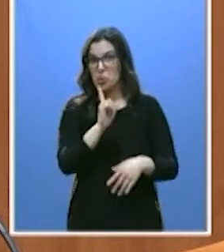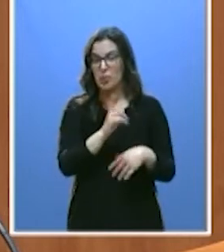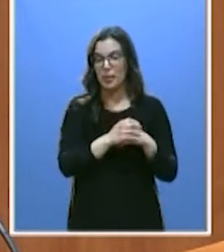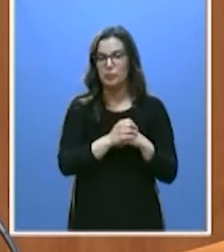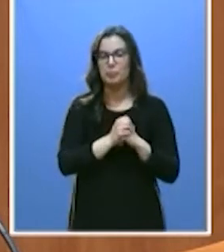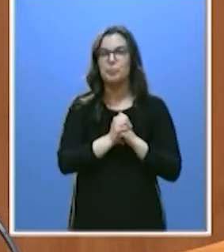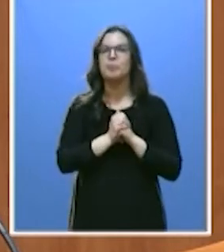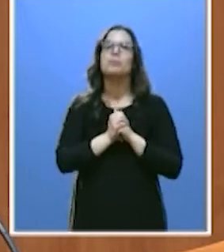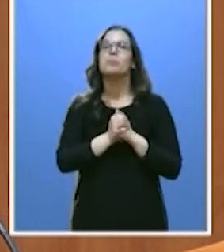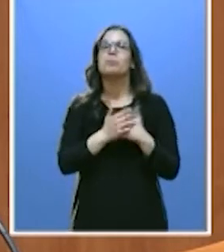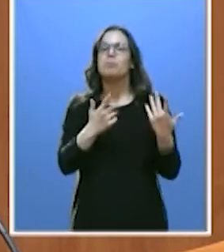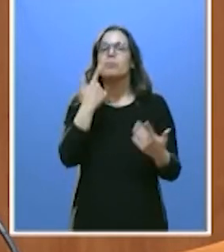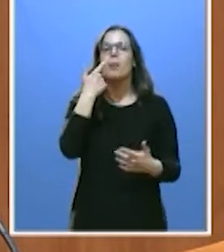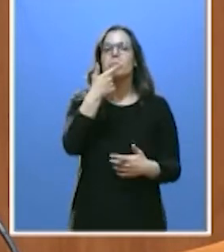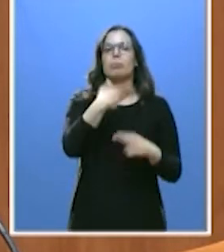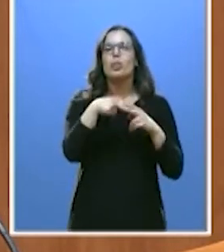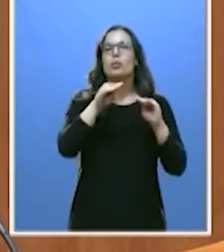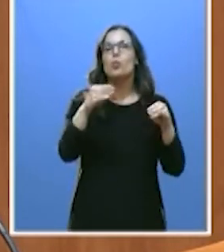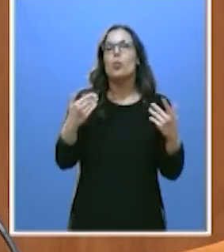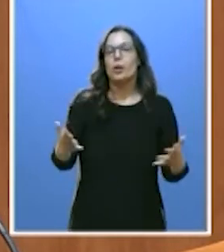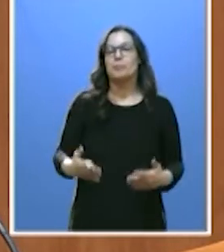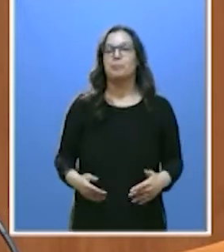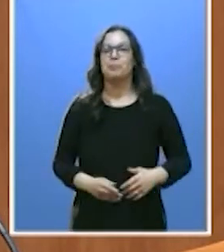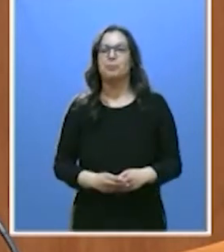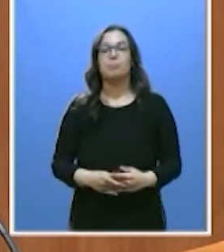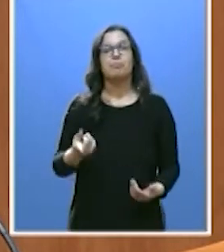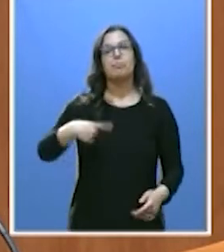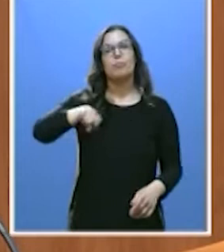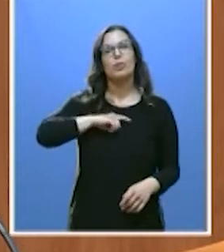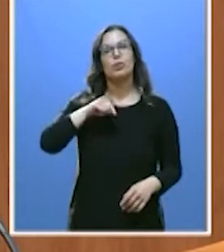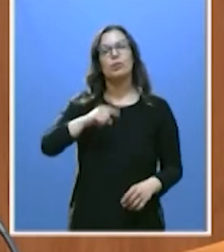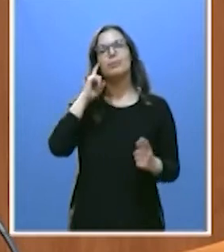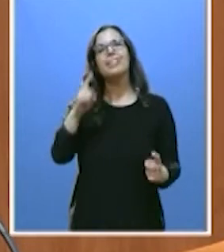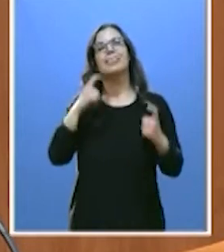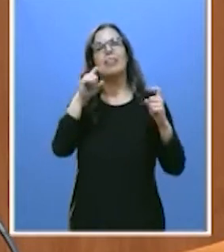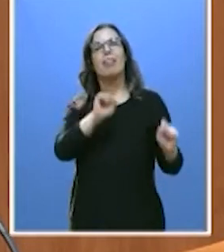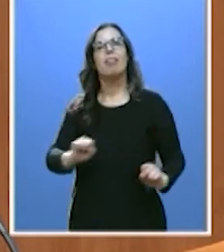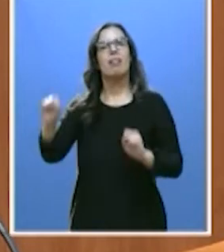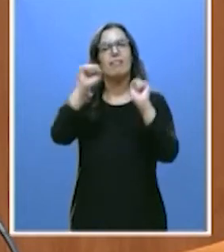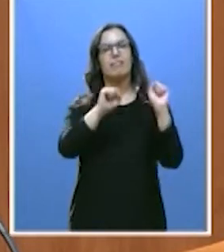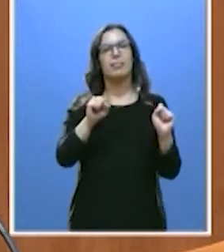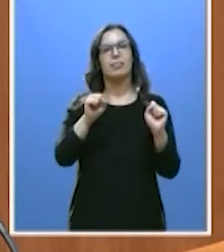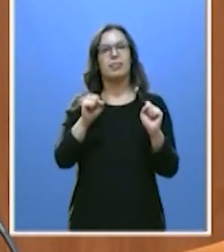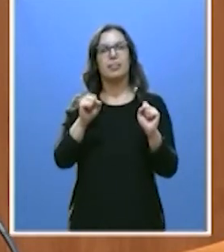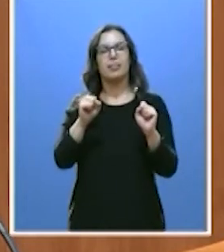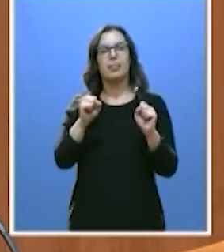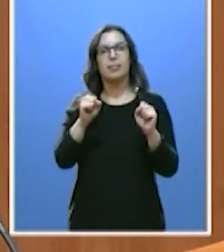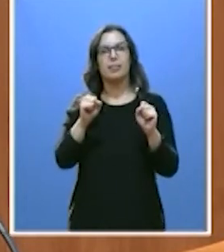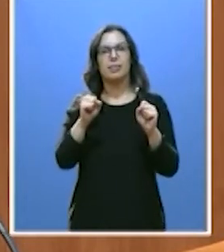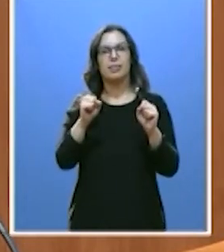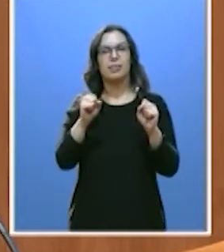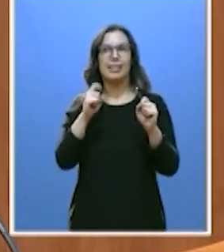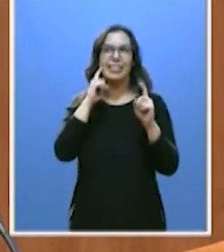cuáles son sus políticas. Pero nosotros lo que vamos a intentar defender es mantener nuestras políticas